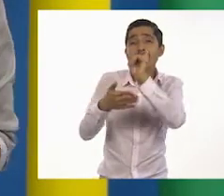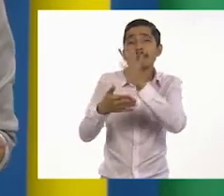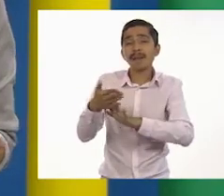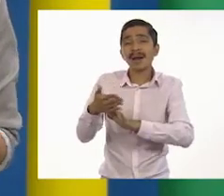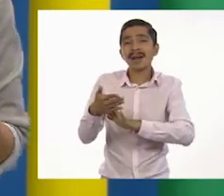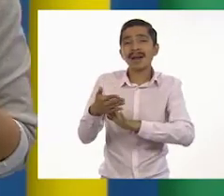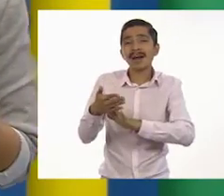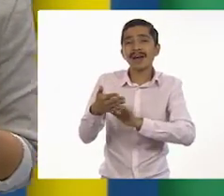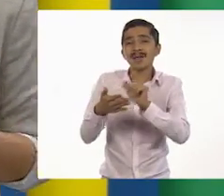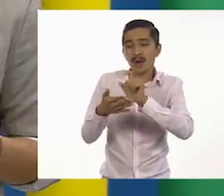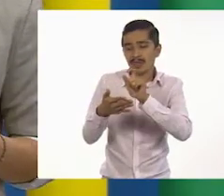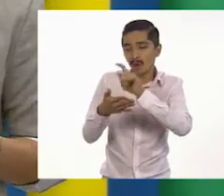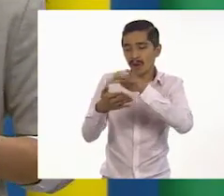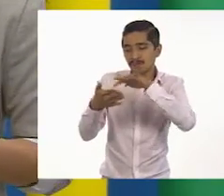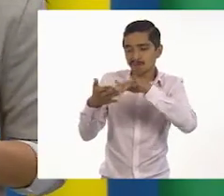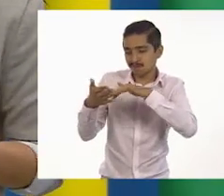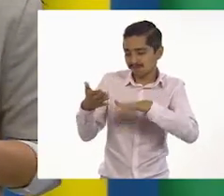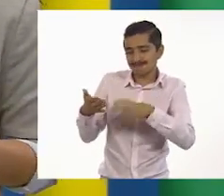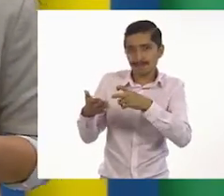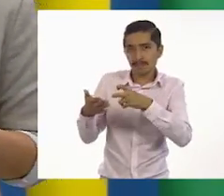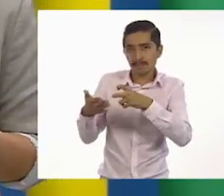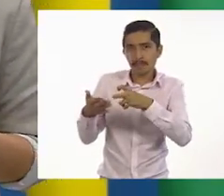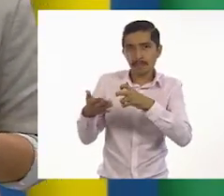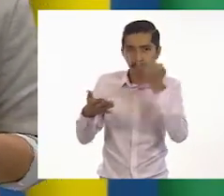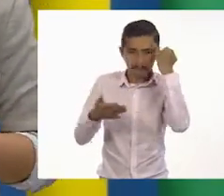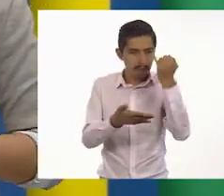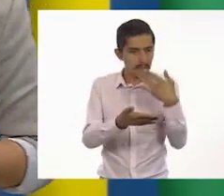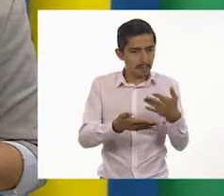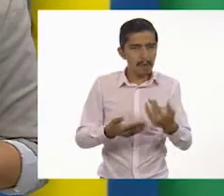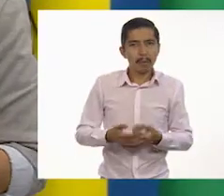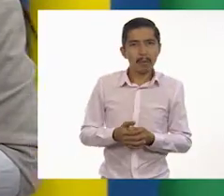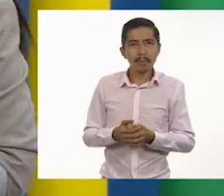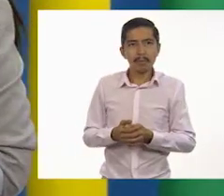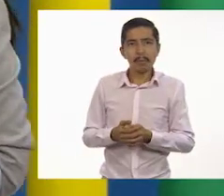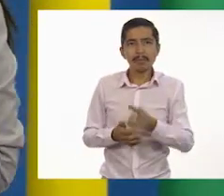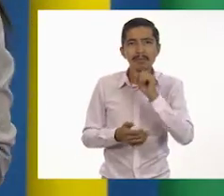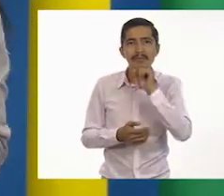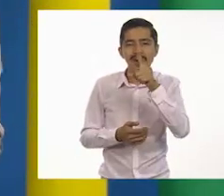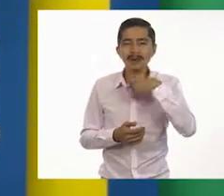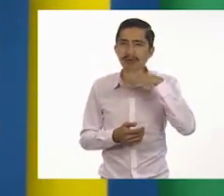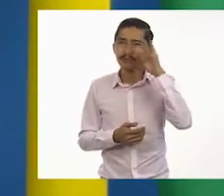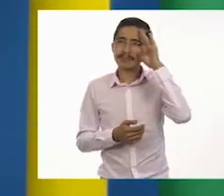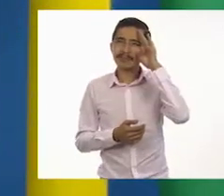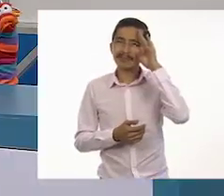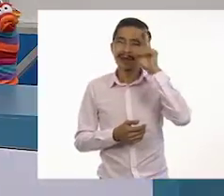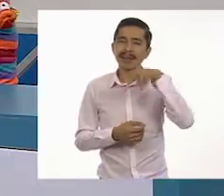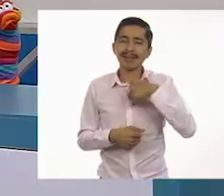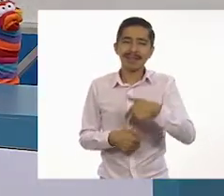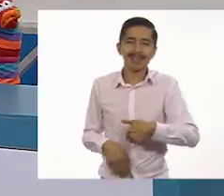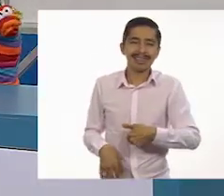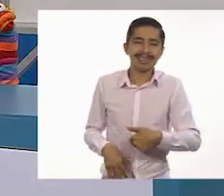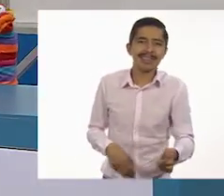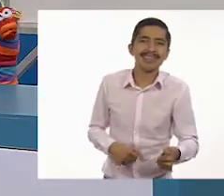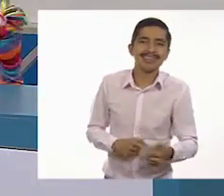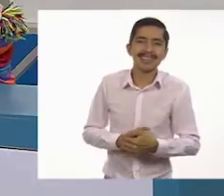nuestros textos. Creo que no es una mala idea. Hasta de pensarlo ya me dio hambre con un platillo saludable.